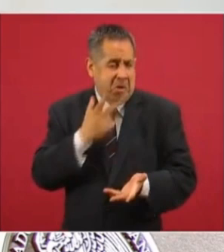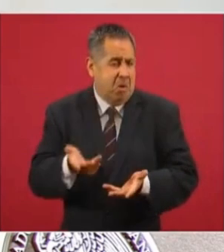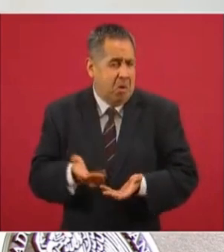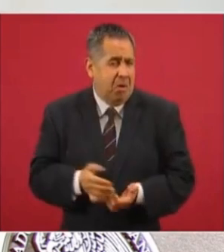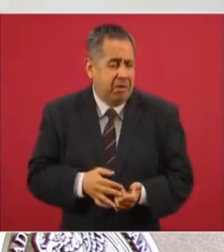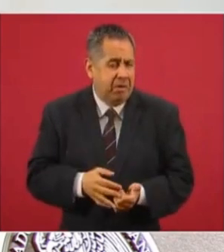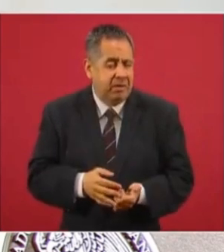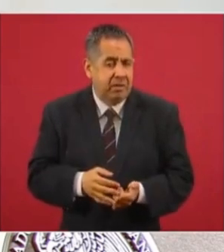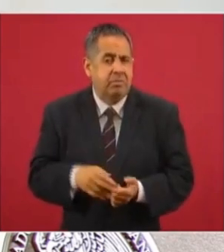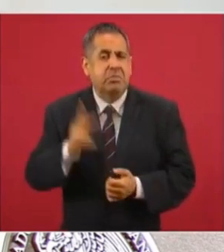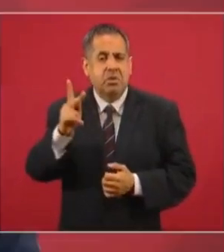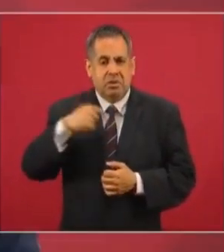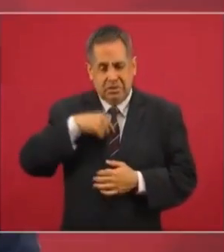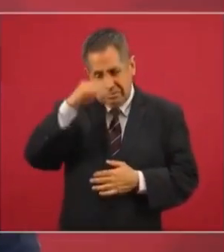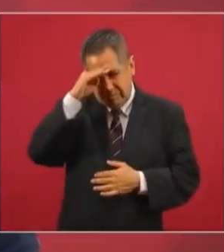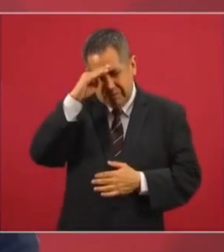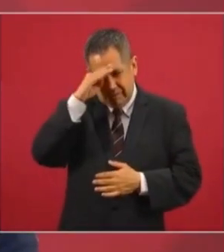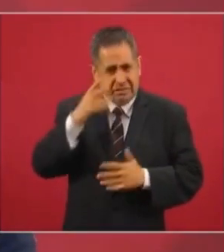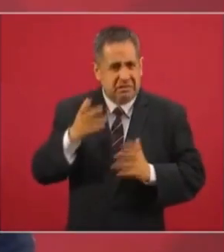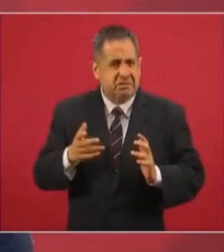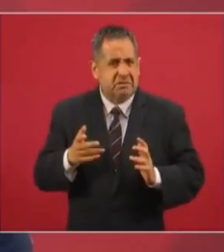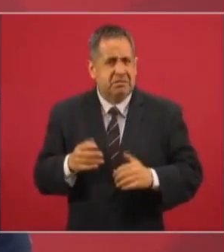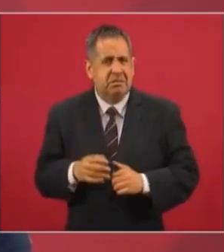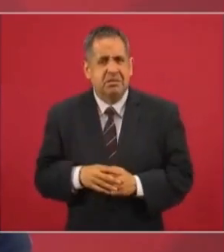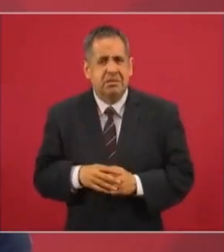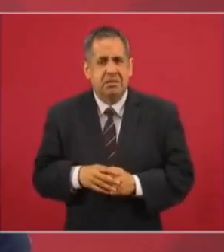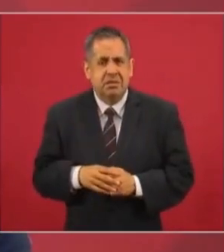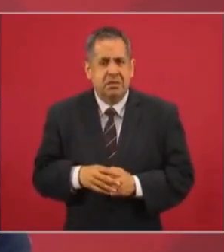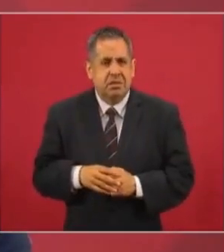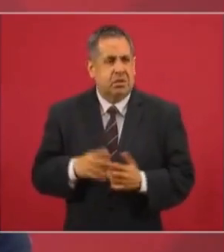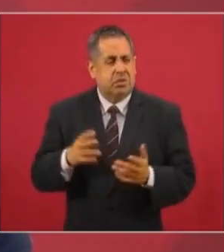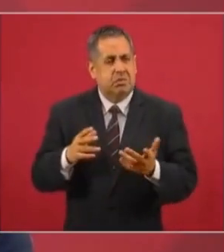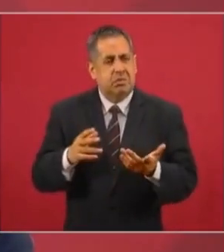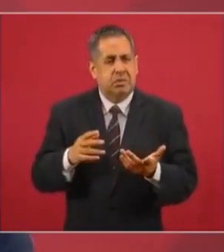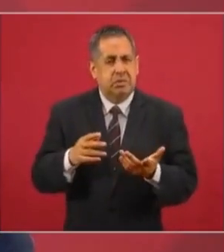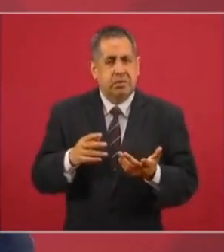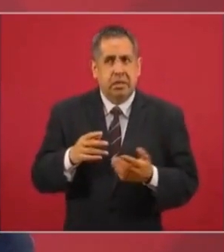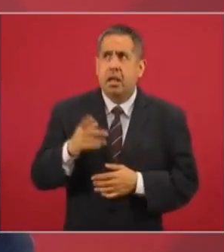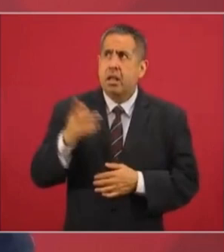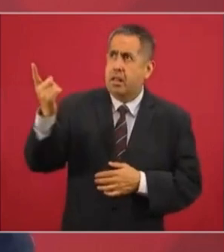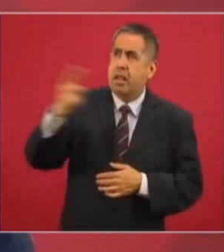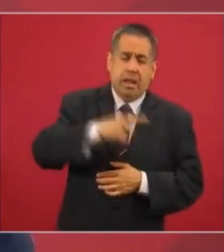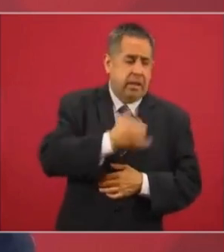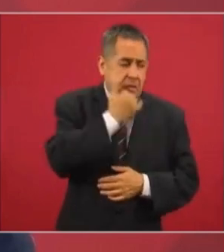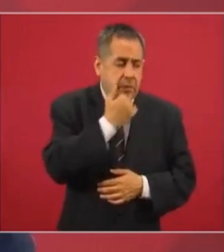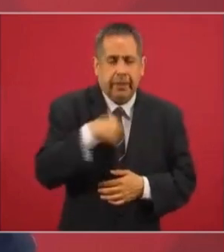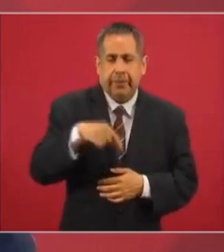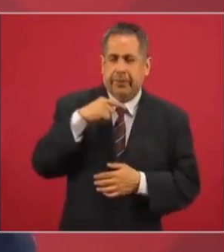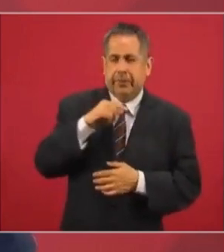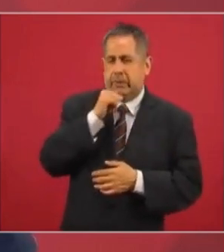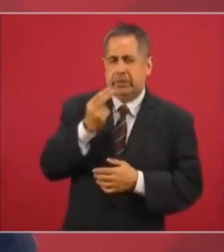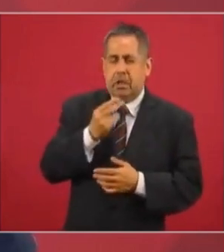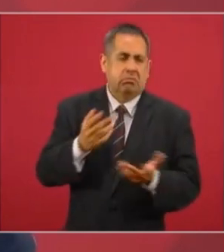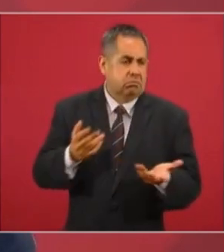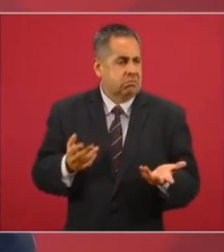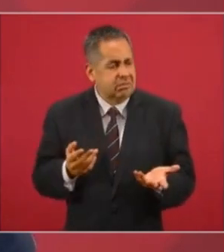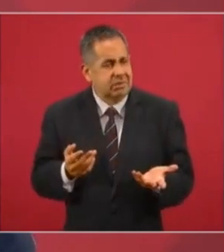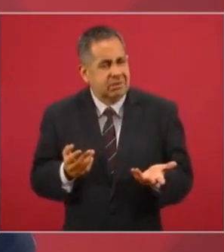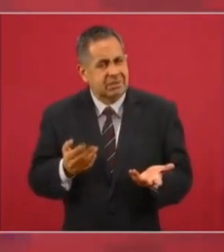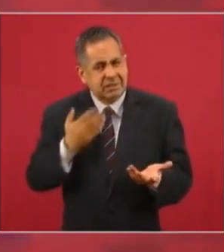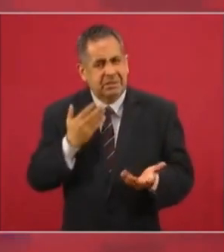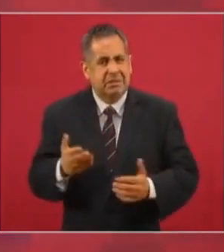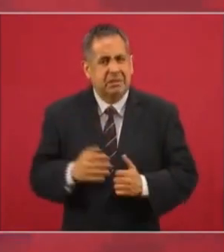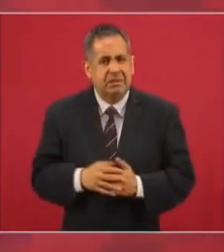Pero considero que no es en vano el que esto